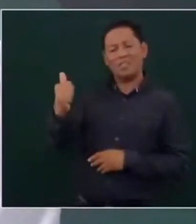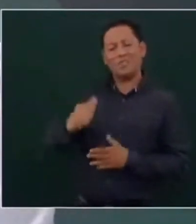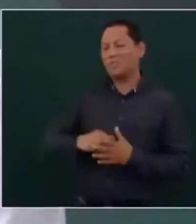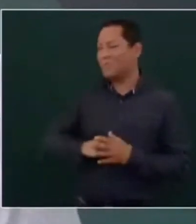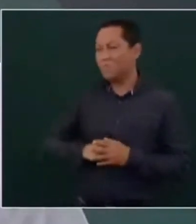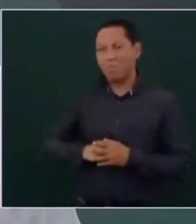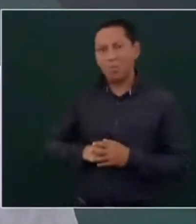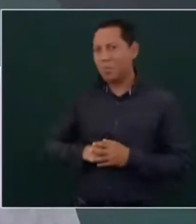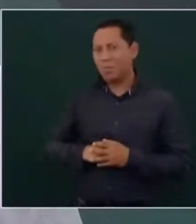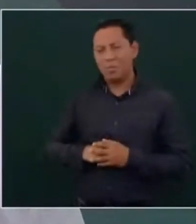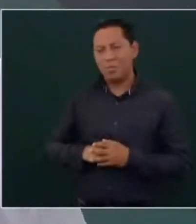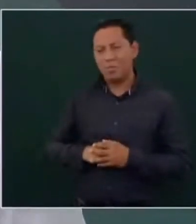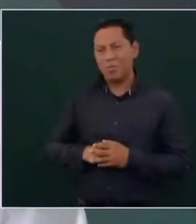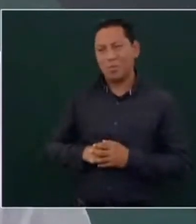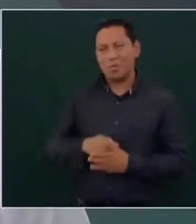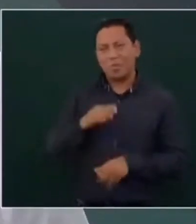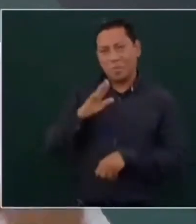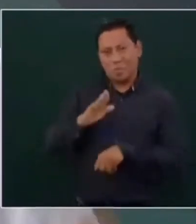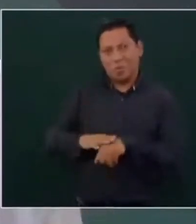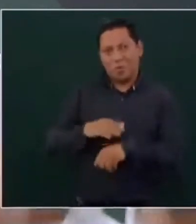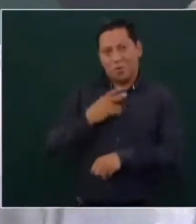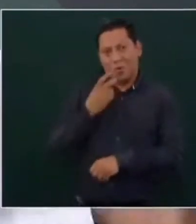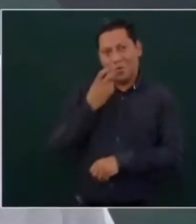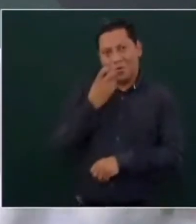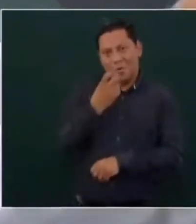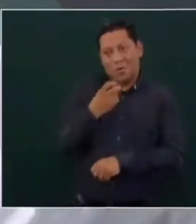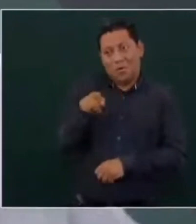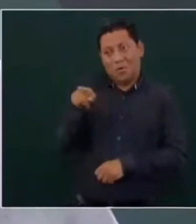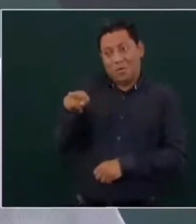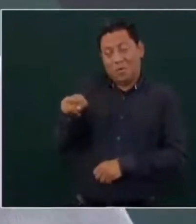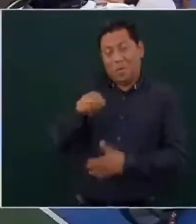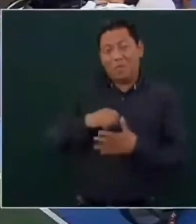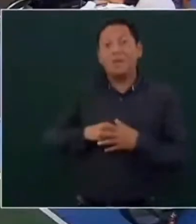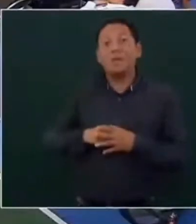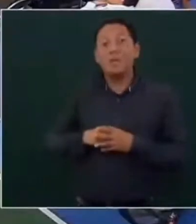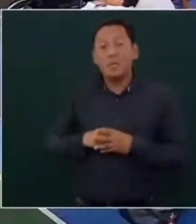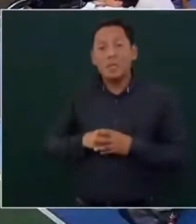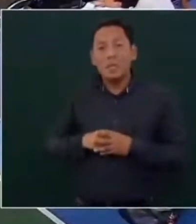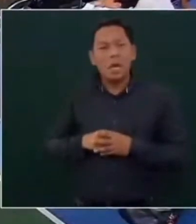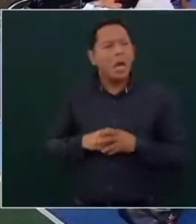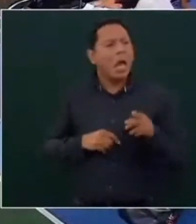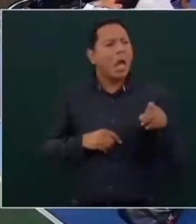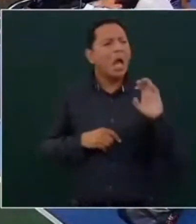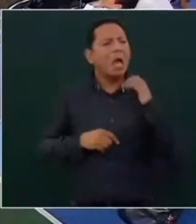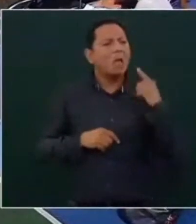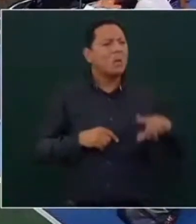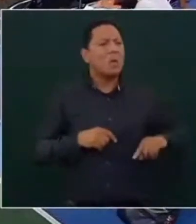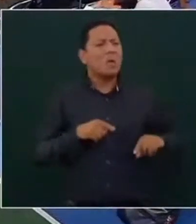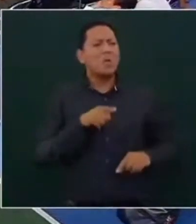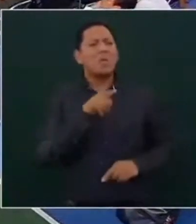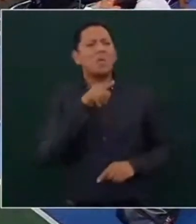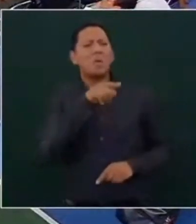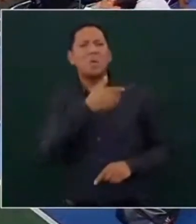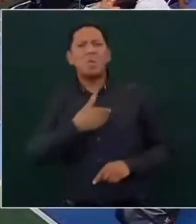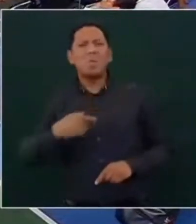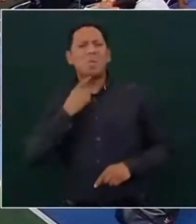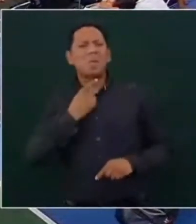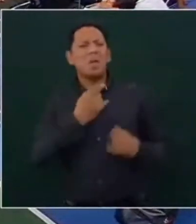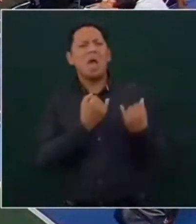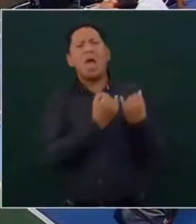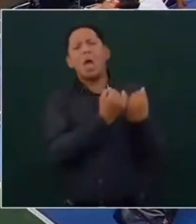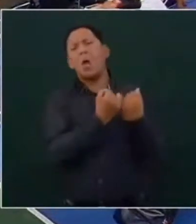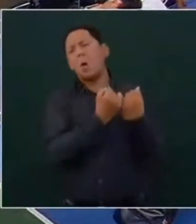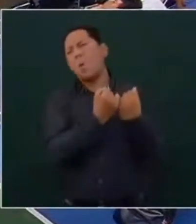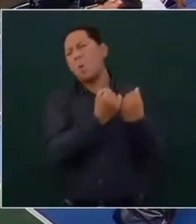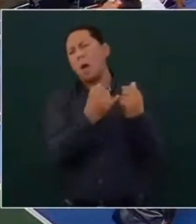en sostener que somos iguales eso lo padecimos decía yo desde